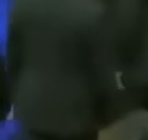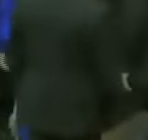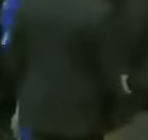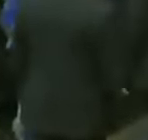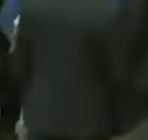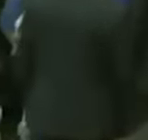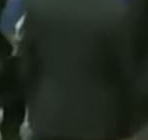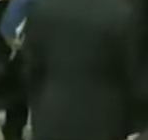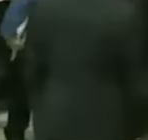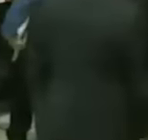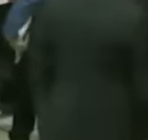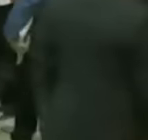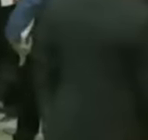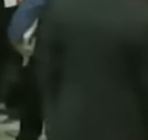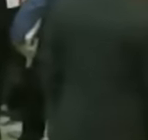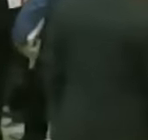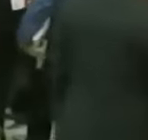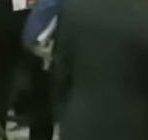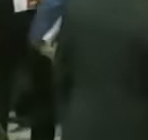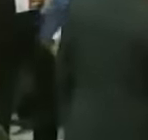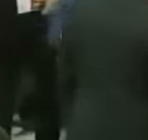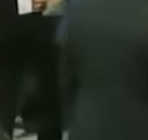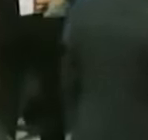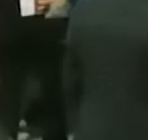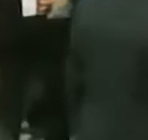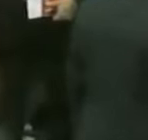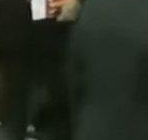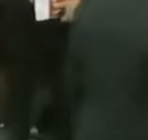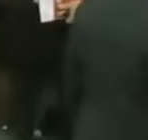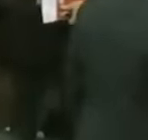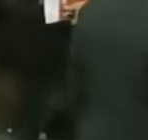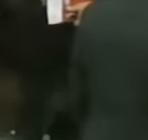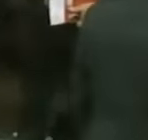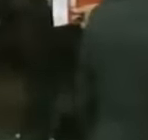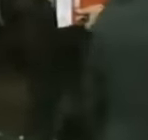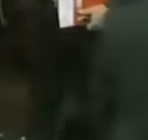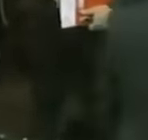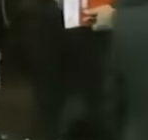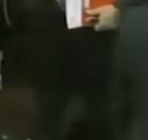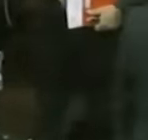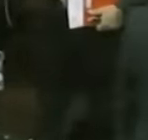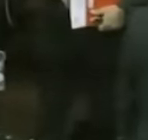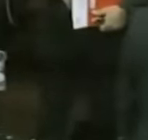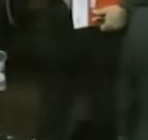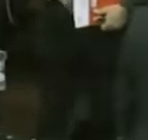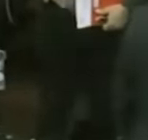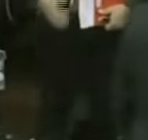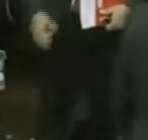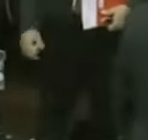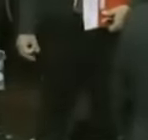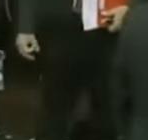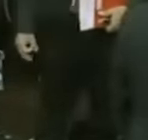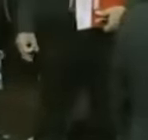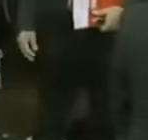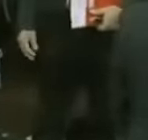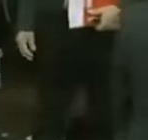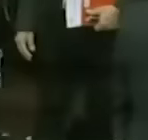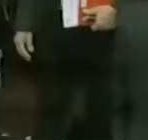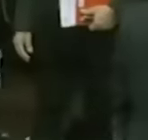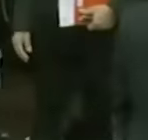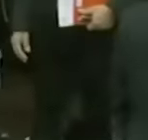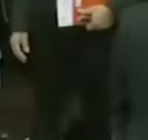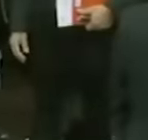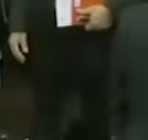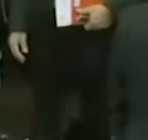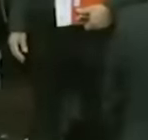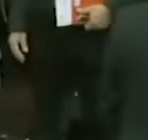vicepresidentes y vicepresidentas de las comisiones permanentes de la Asamblea Nacional. Podemos seguir observando